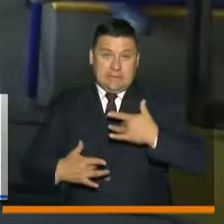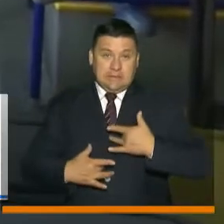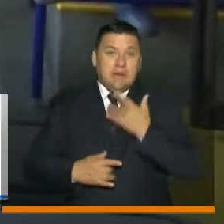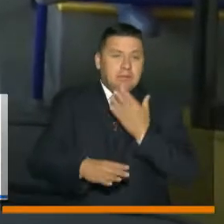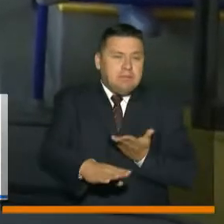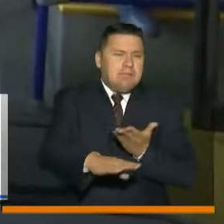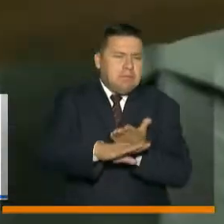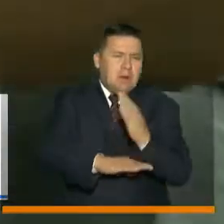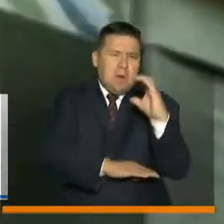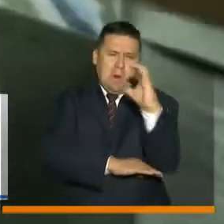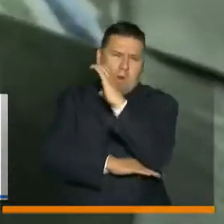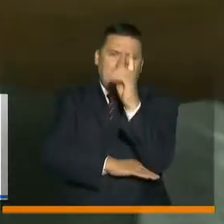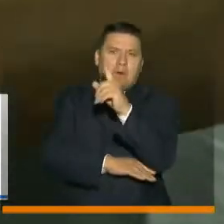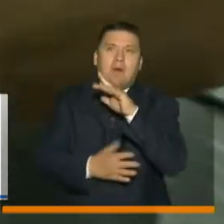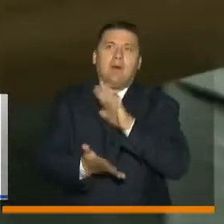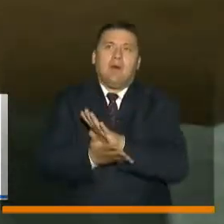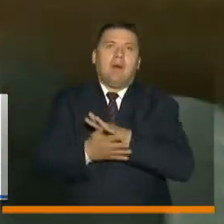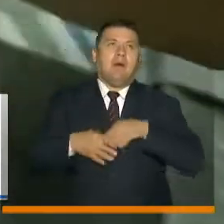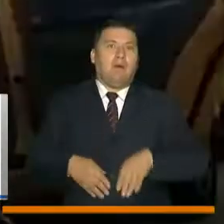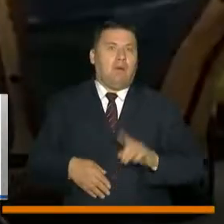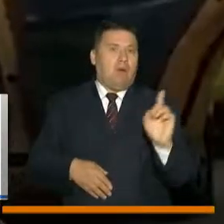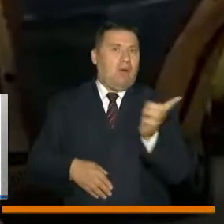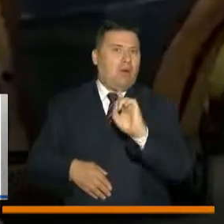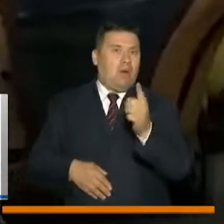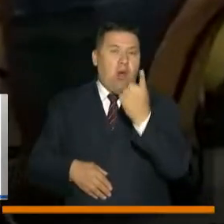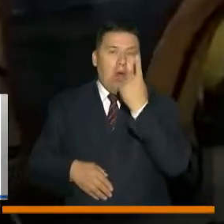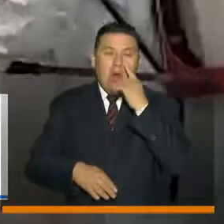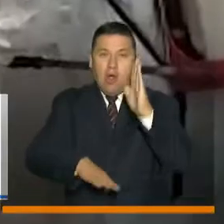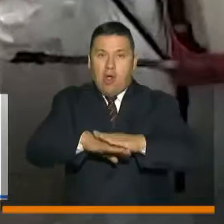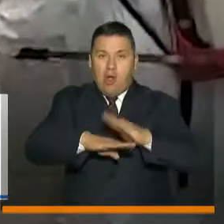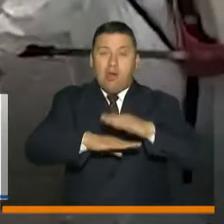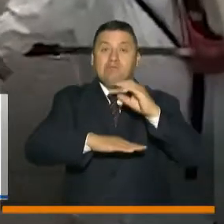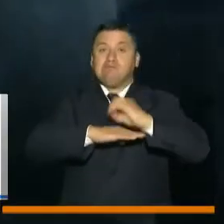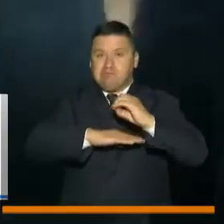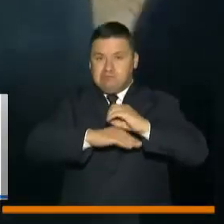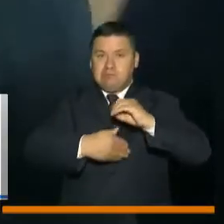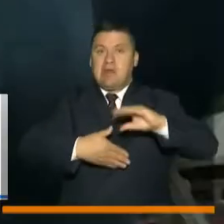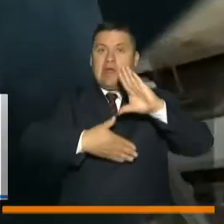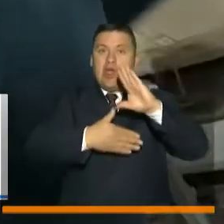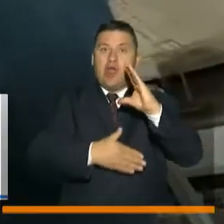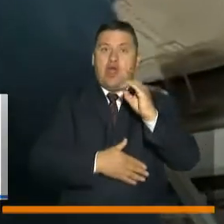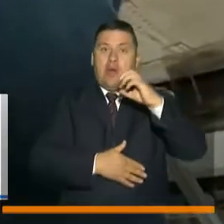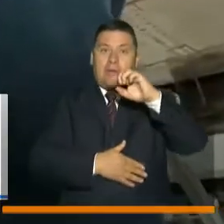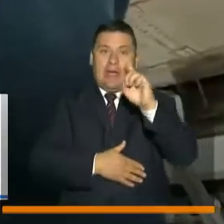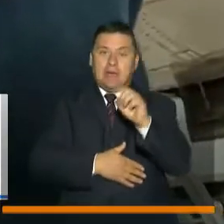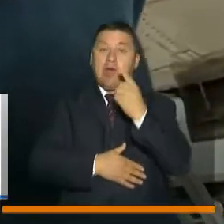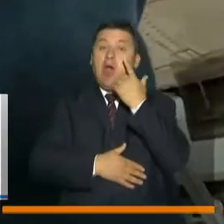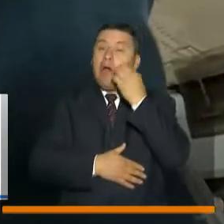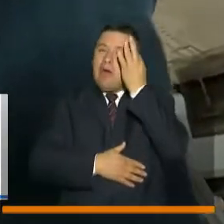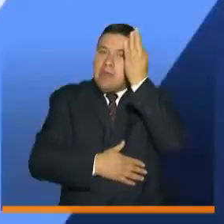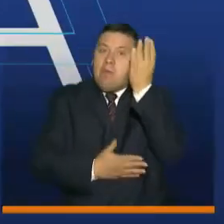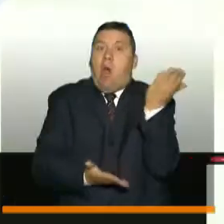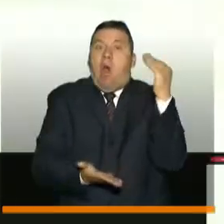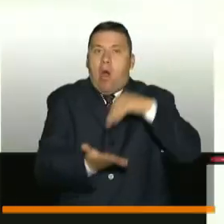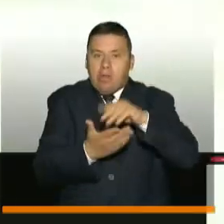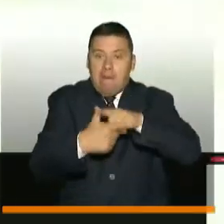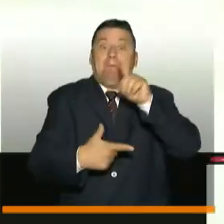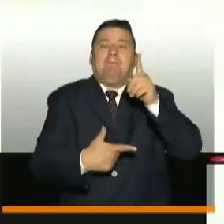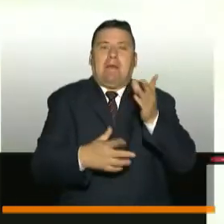de la OPS sobre posible rebrote del COVID-19.